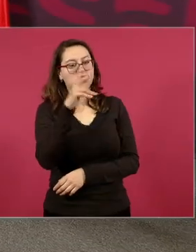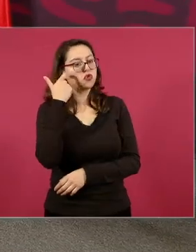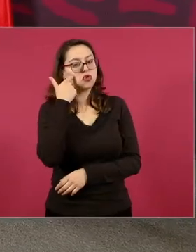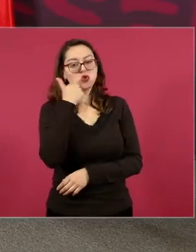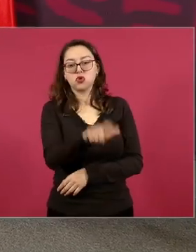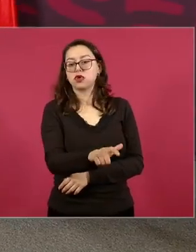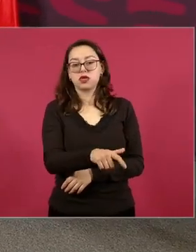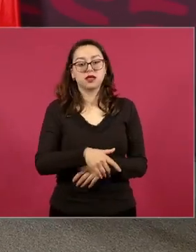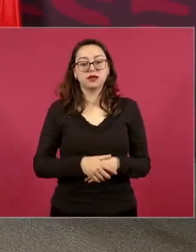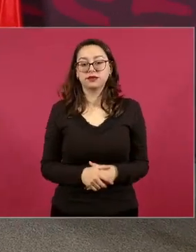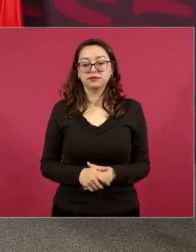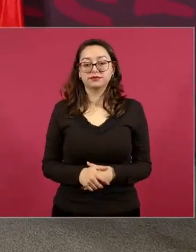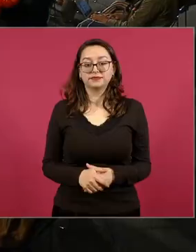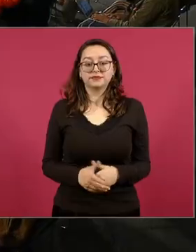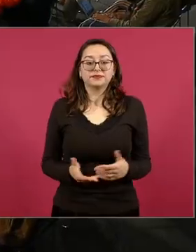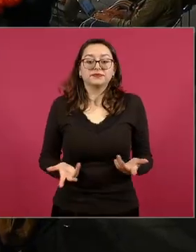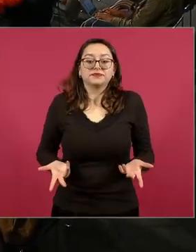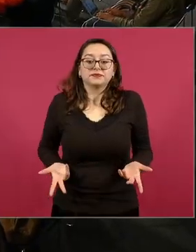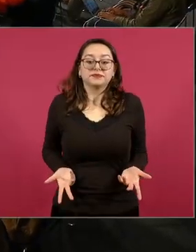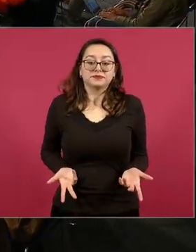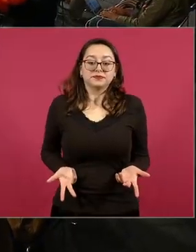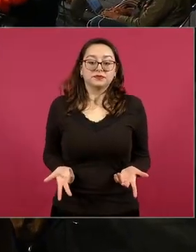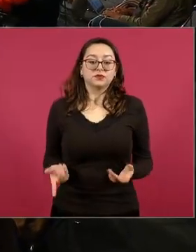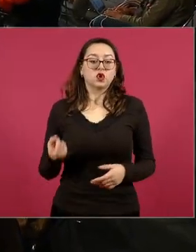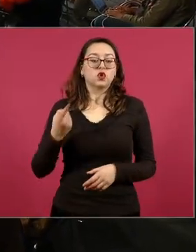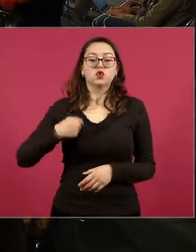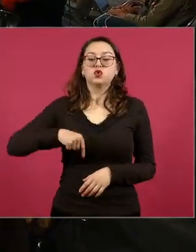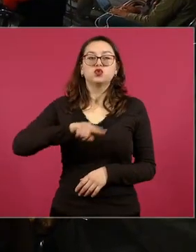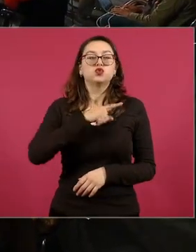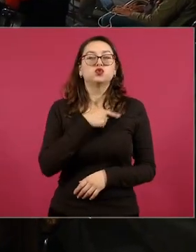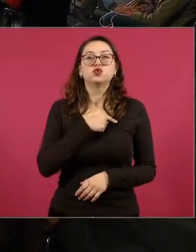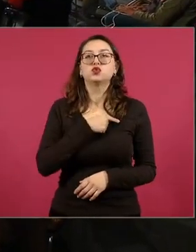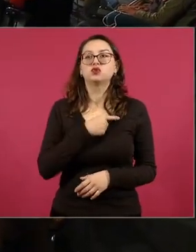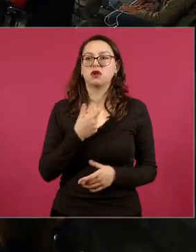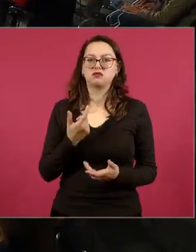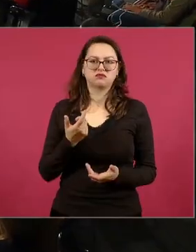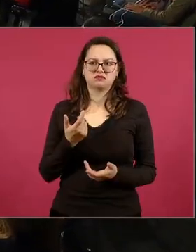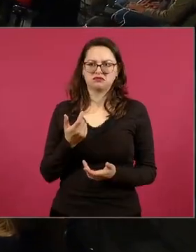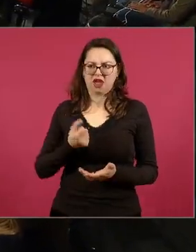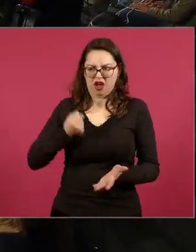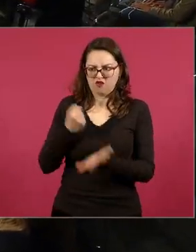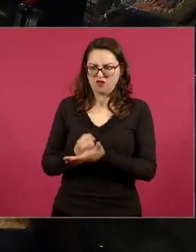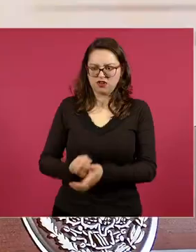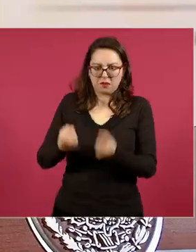porque no queremos nosotros imponer nada